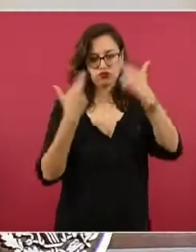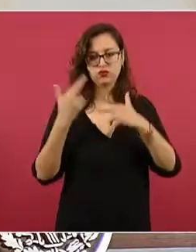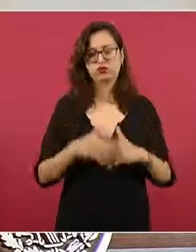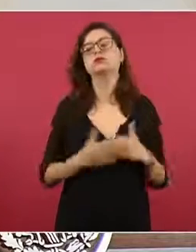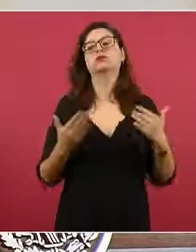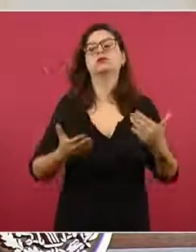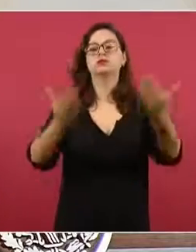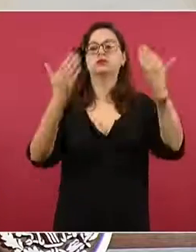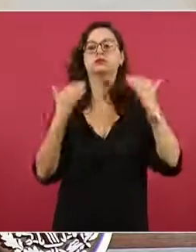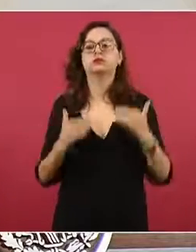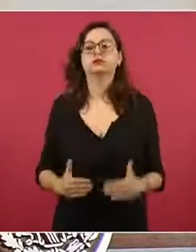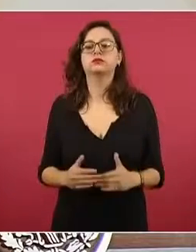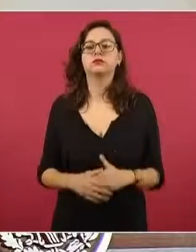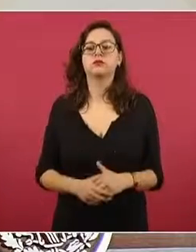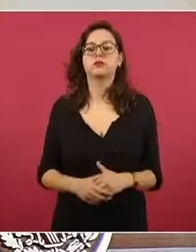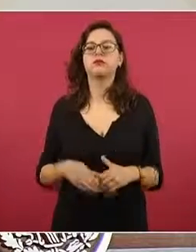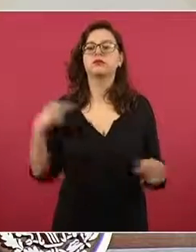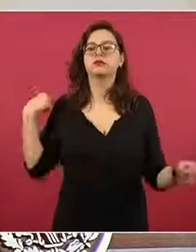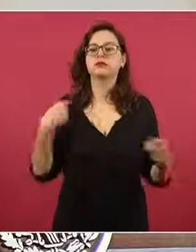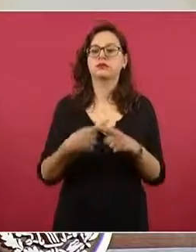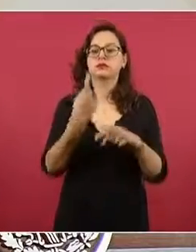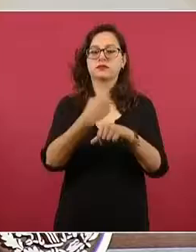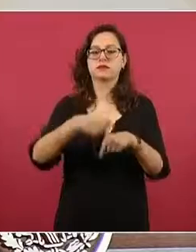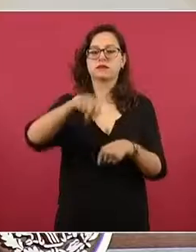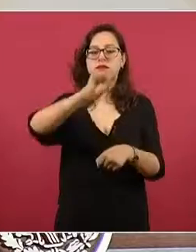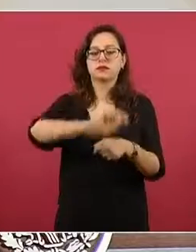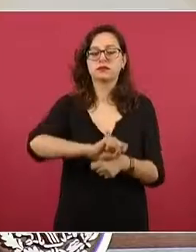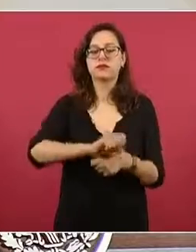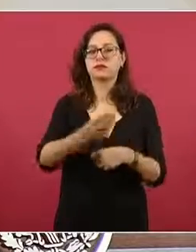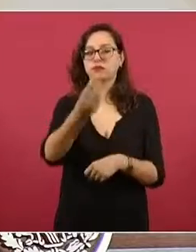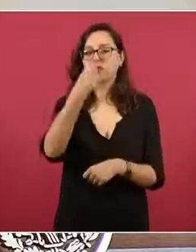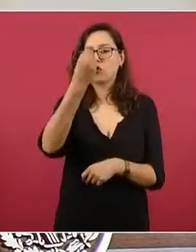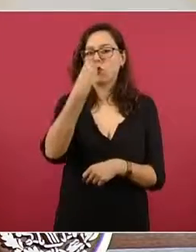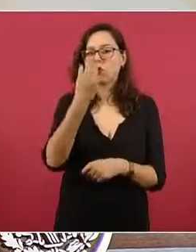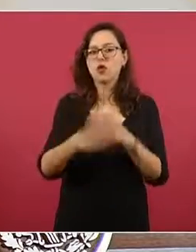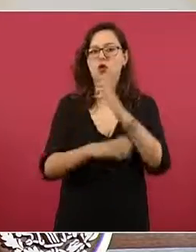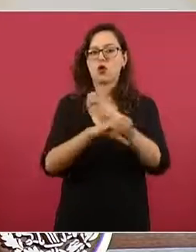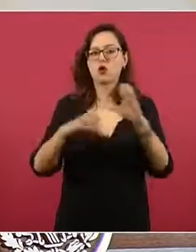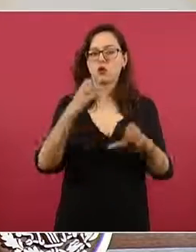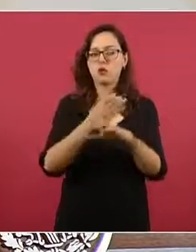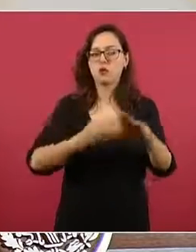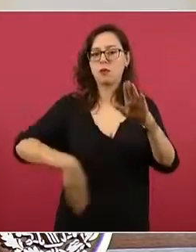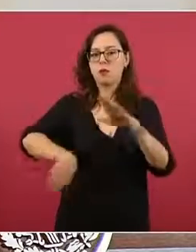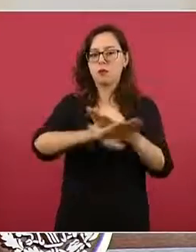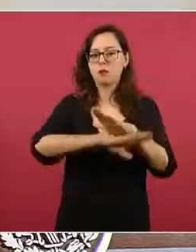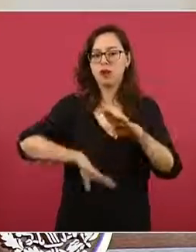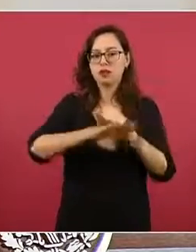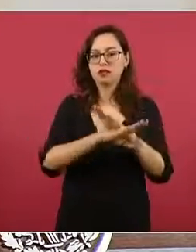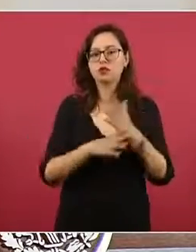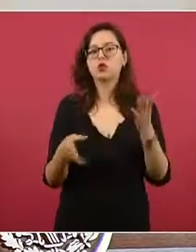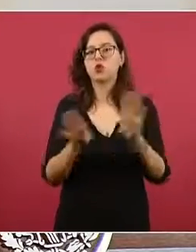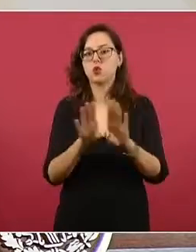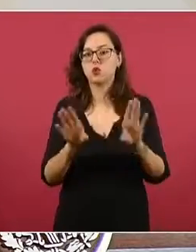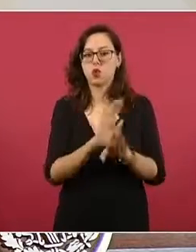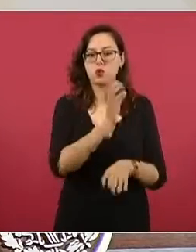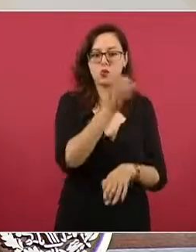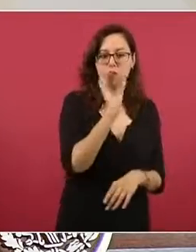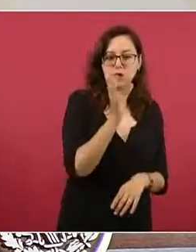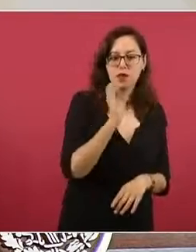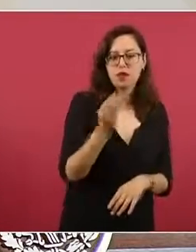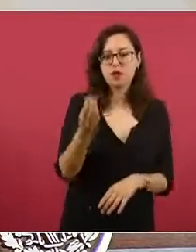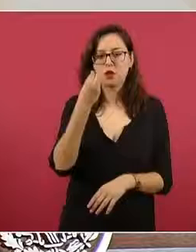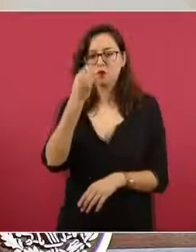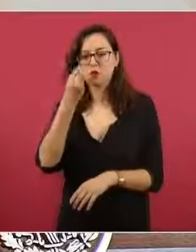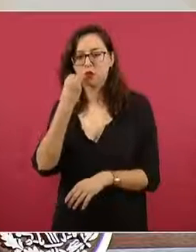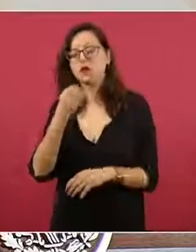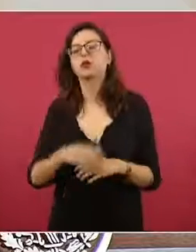ver el comportamiento en esta semana que cerró el índice nacional de precios al consumidor en bebidas y alimentos,